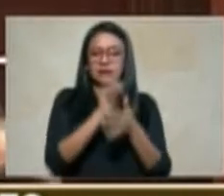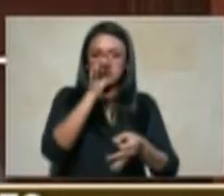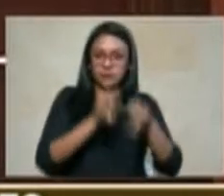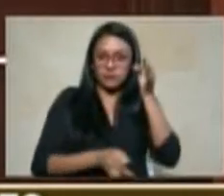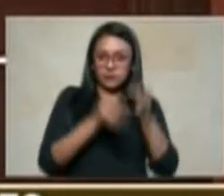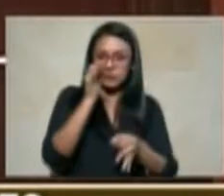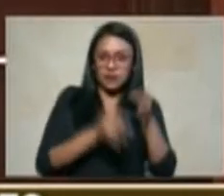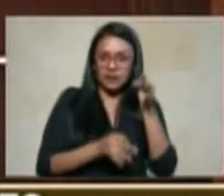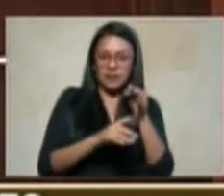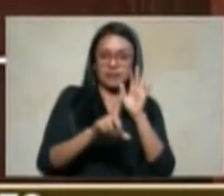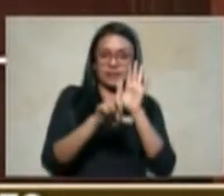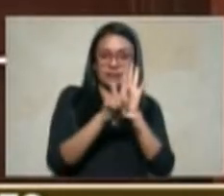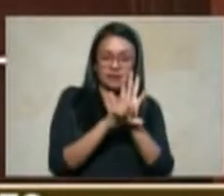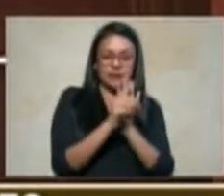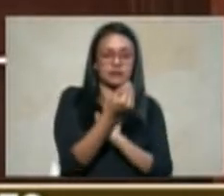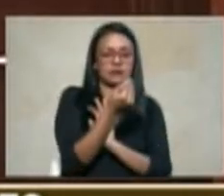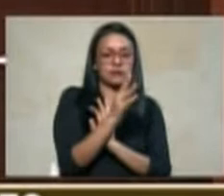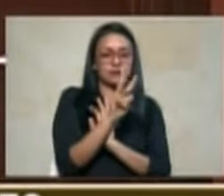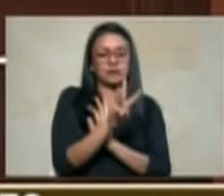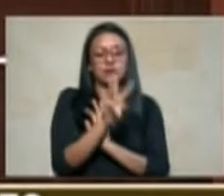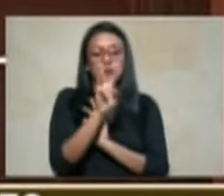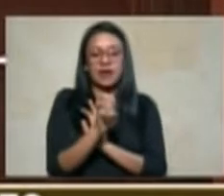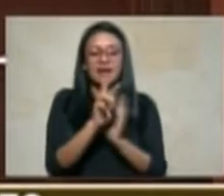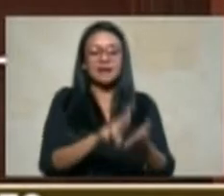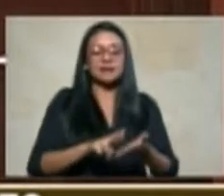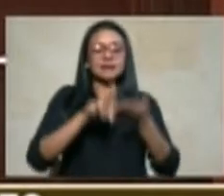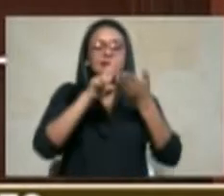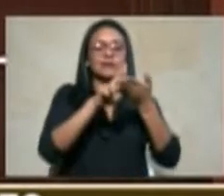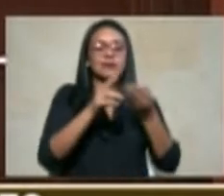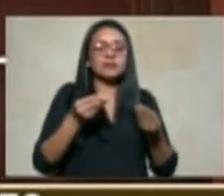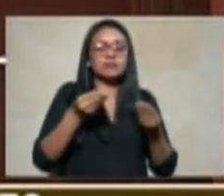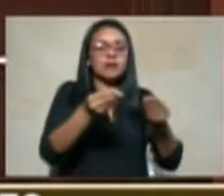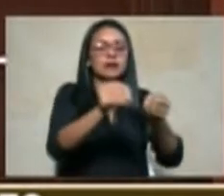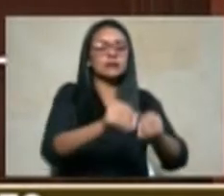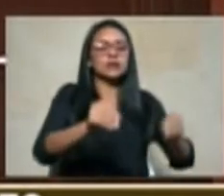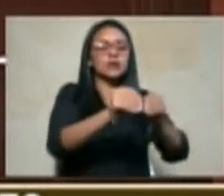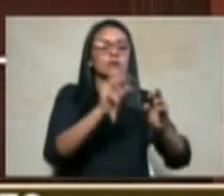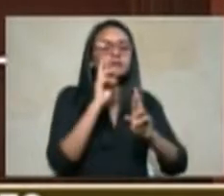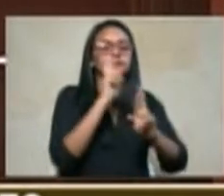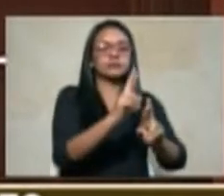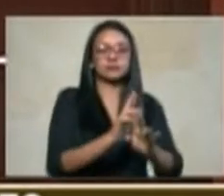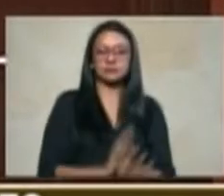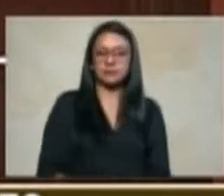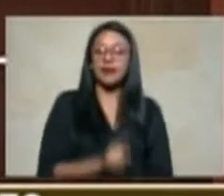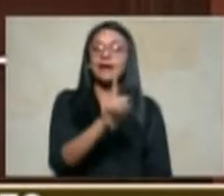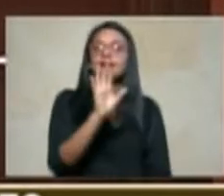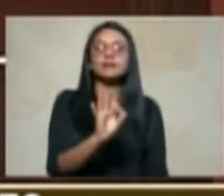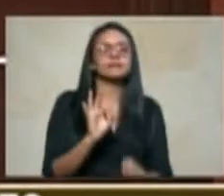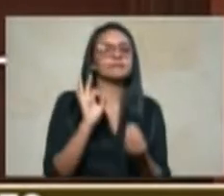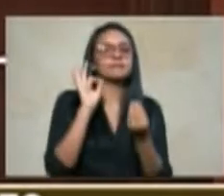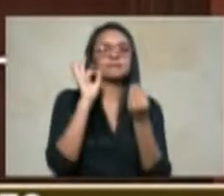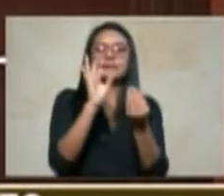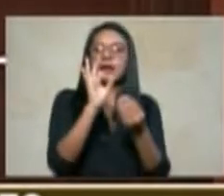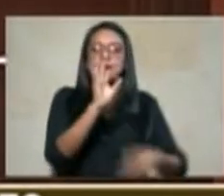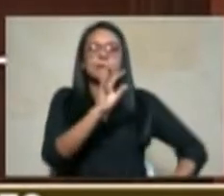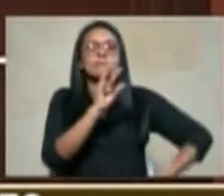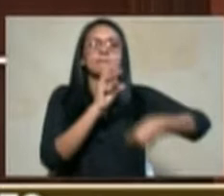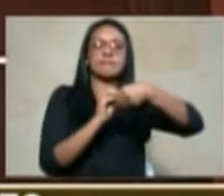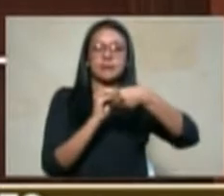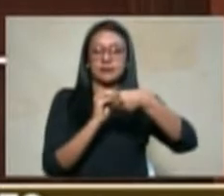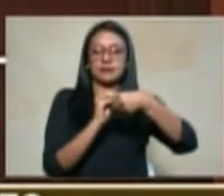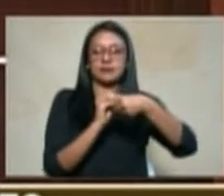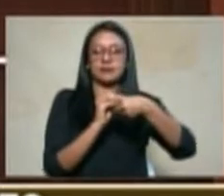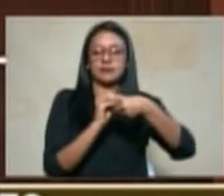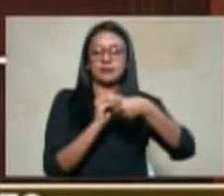ha pedido la restitución de la tierra por ende una garantía adicional a lo que se